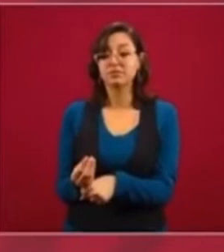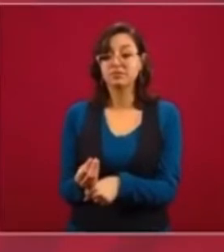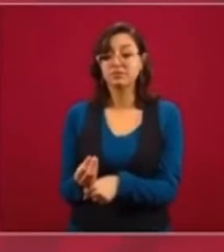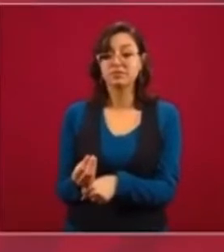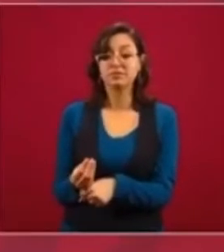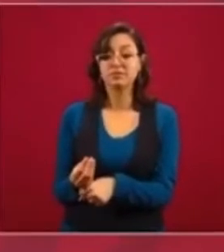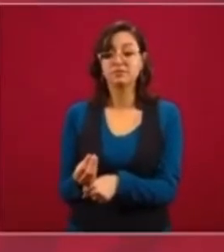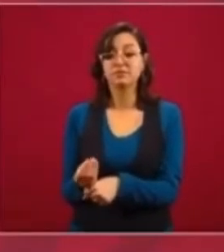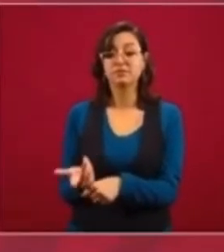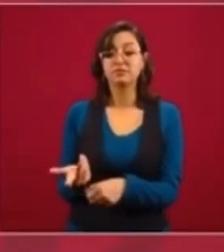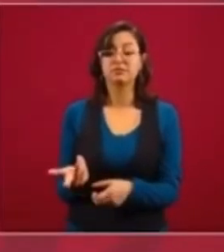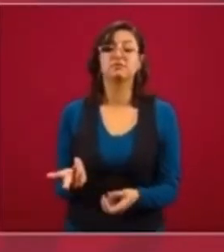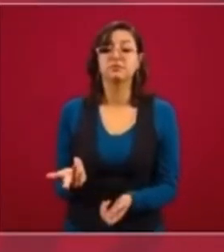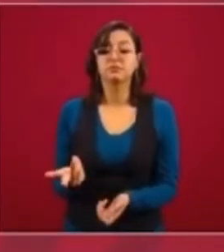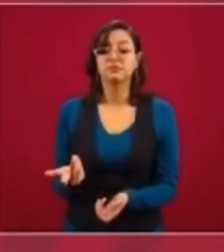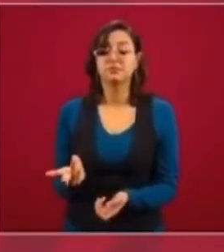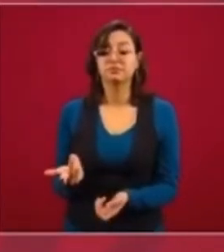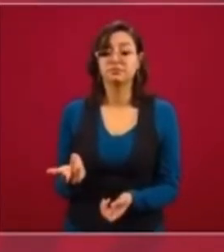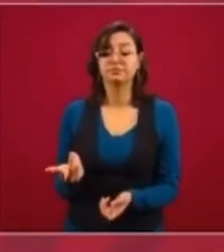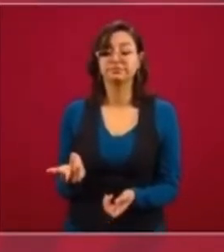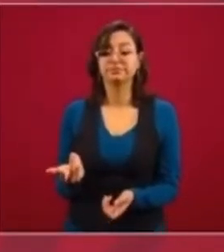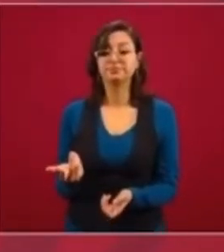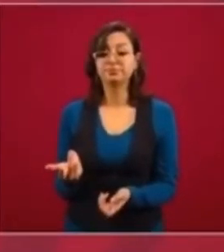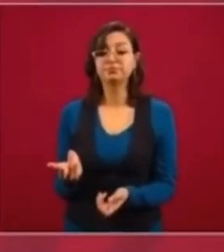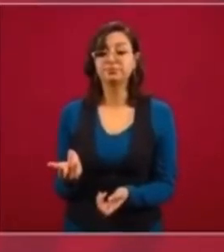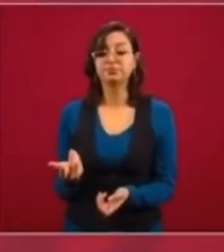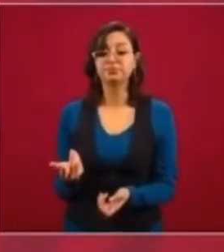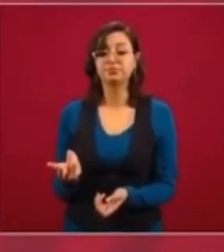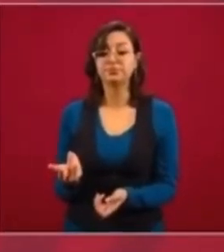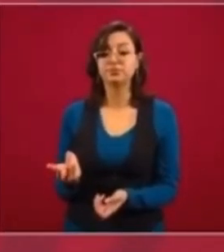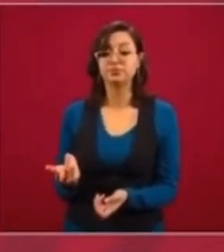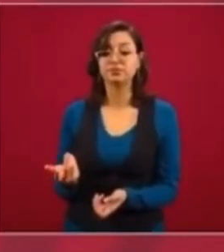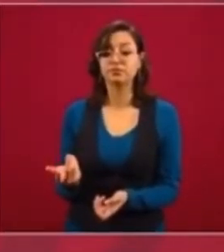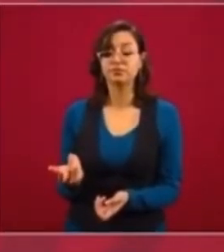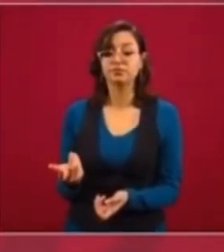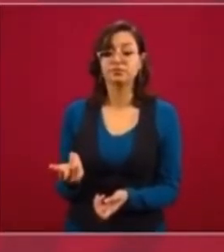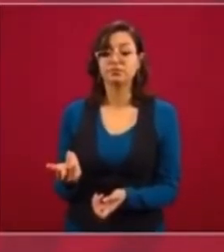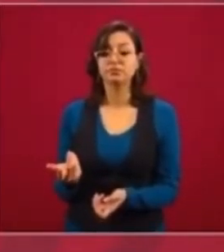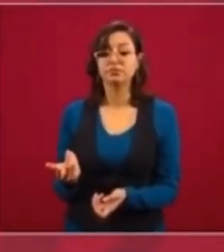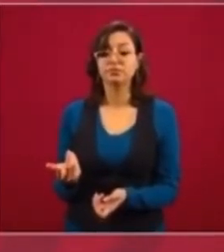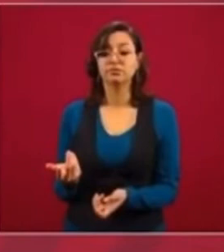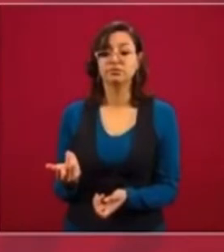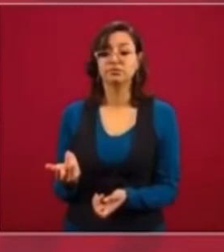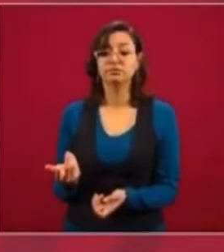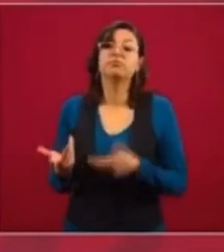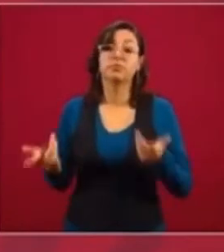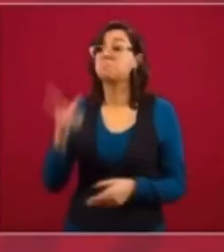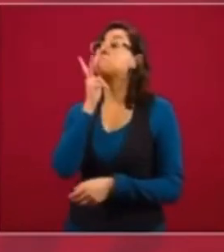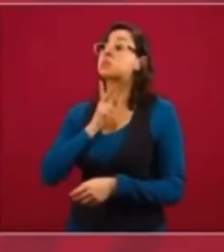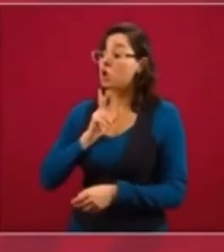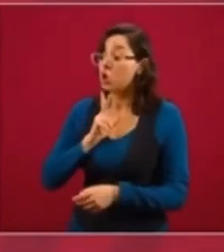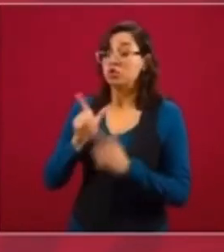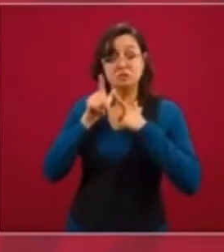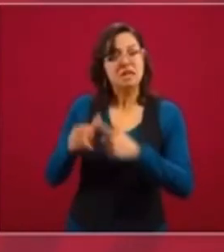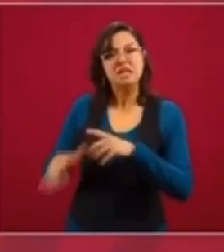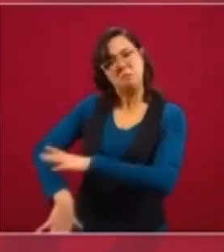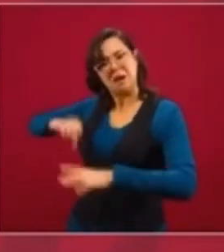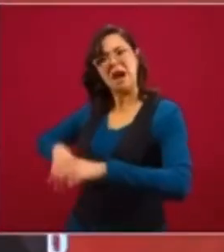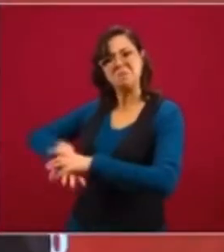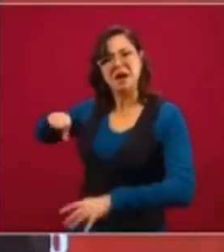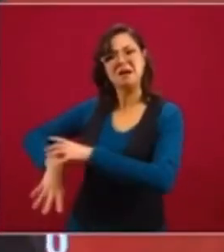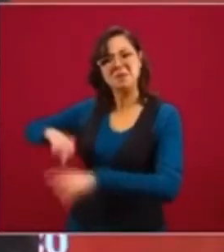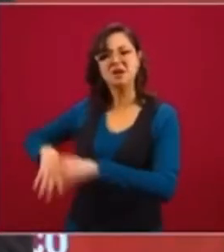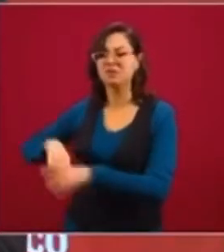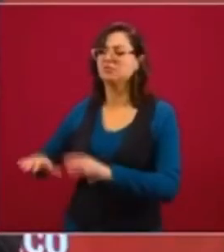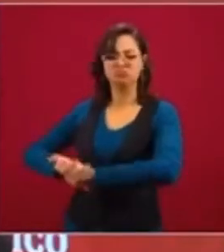seguir sobreexplotando los yacimientos petroleros. Yo